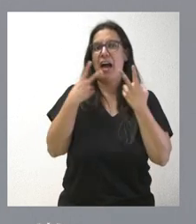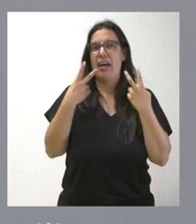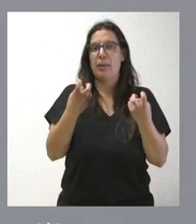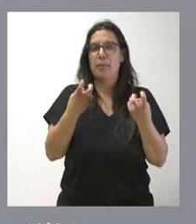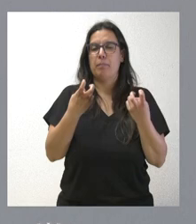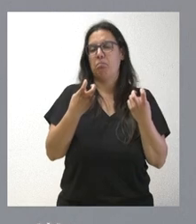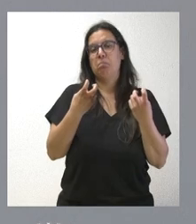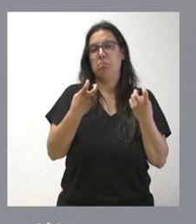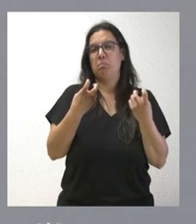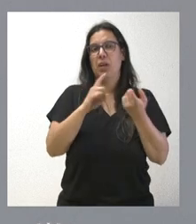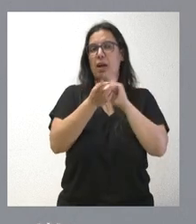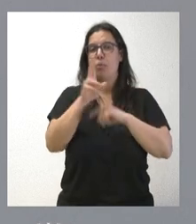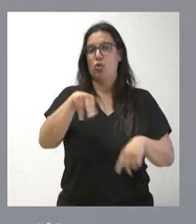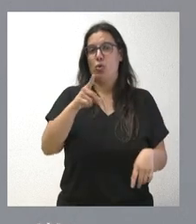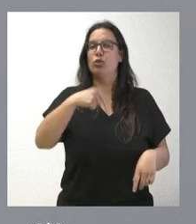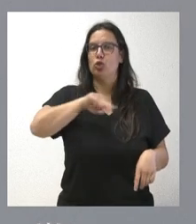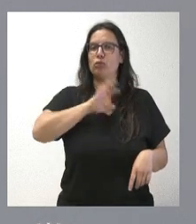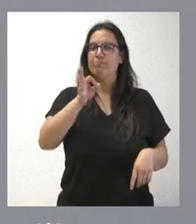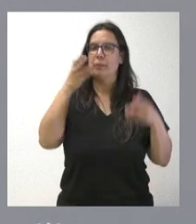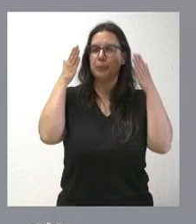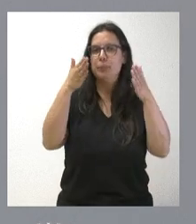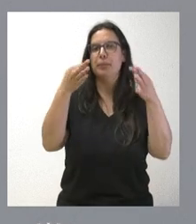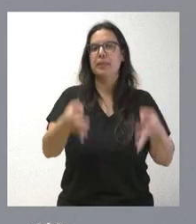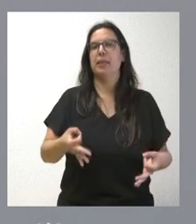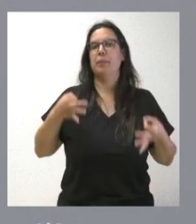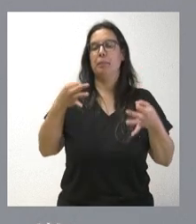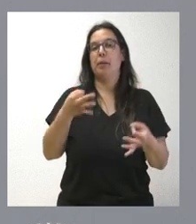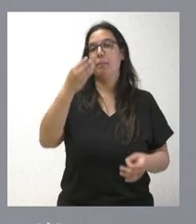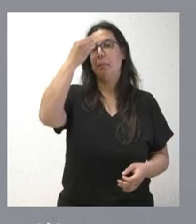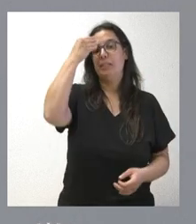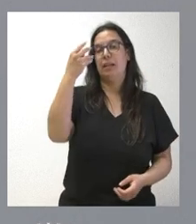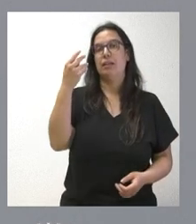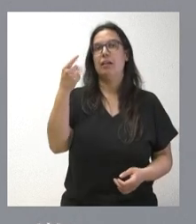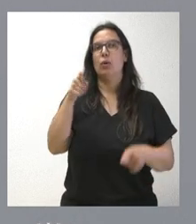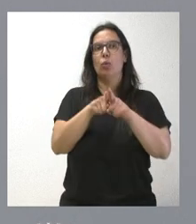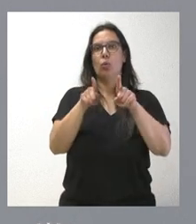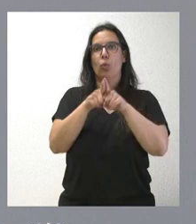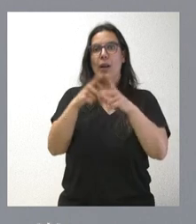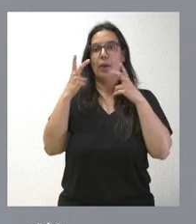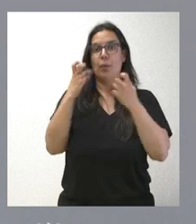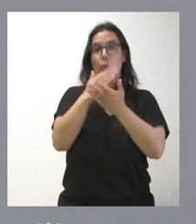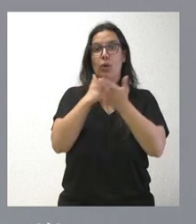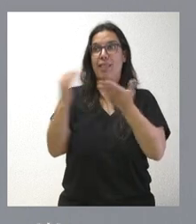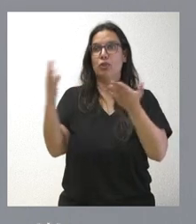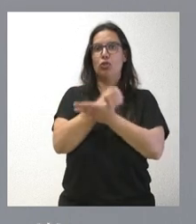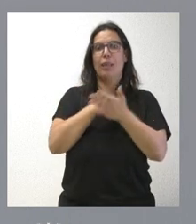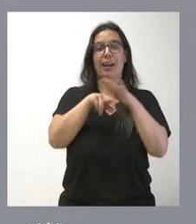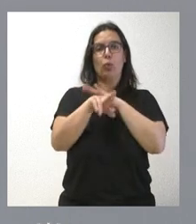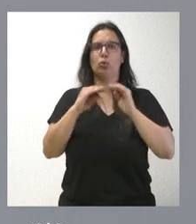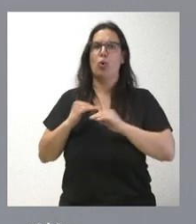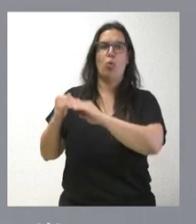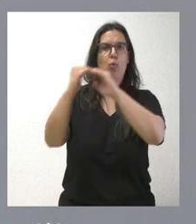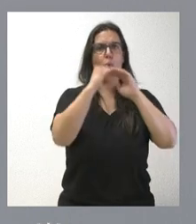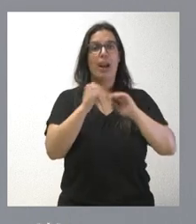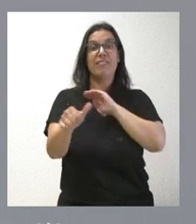este cambio. Sí que nosotros hemos incidido siempre en la idea de que la gente tributaria tenga igualdad de medios en todas las comunidades autónomas y persiga